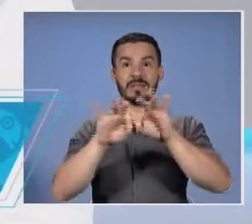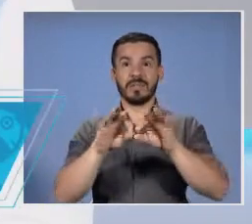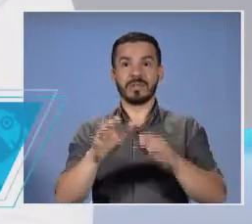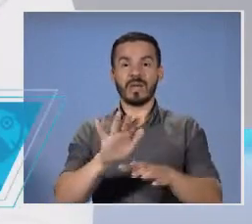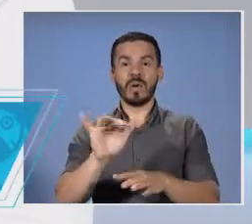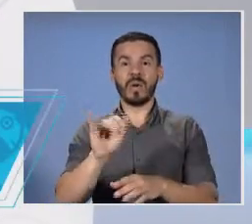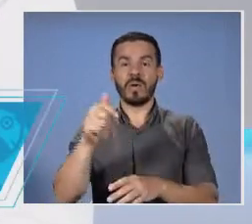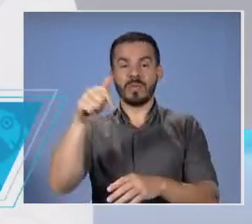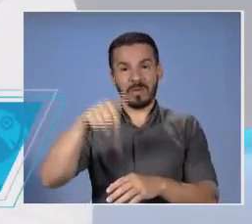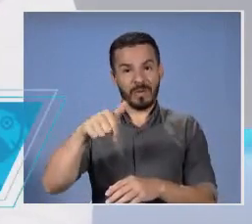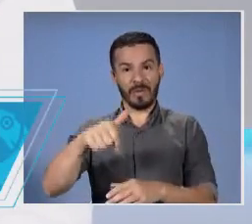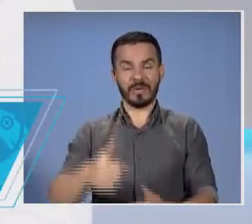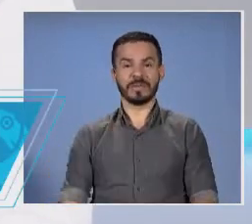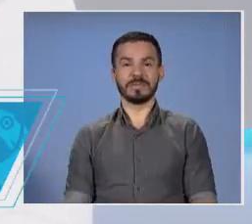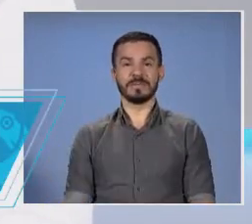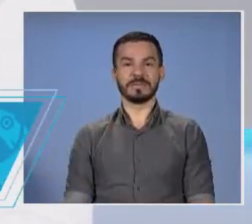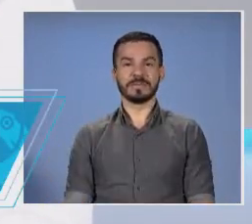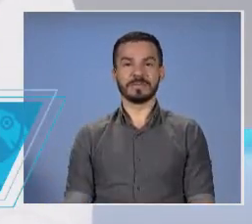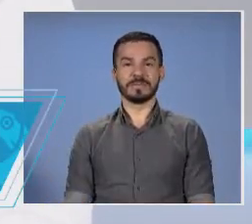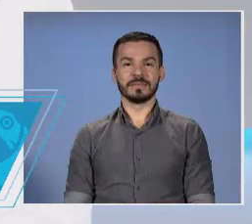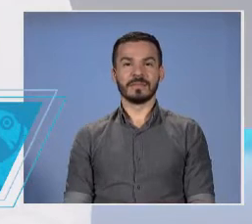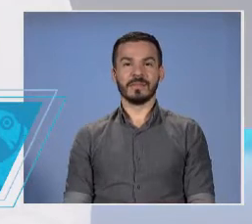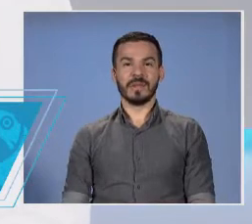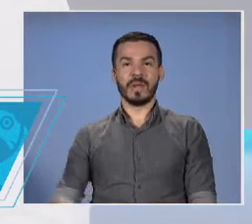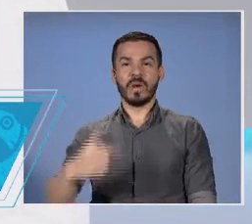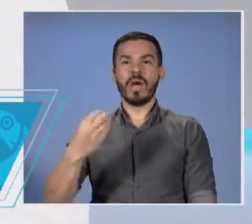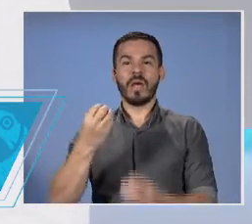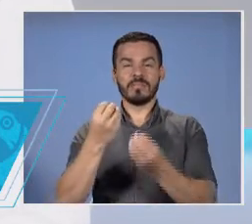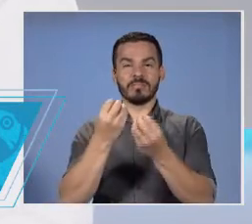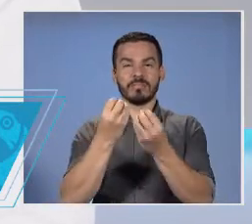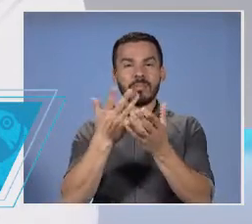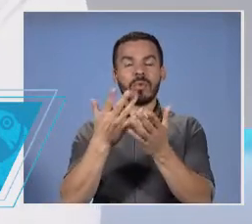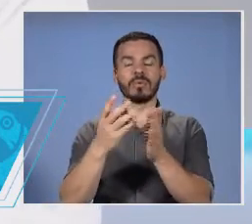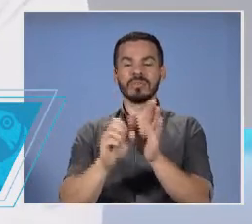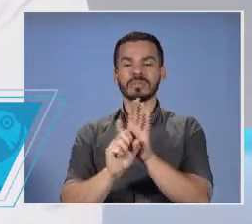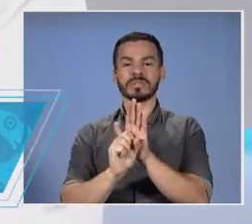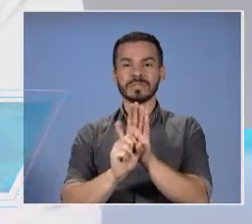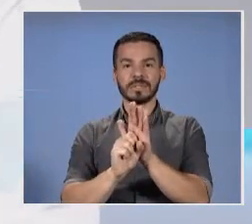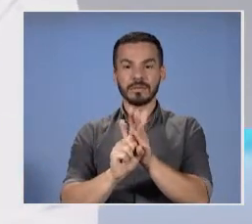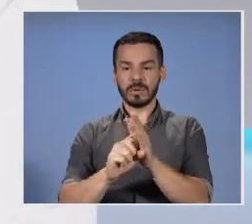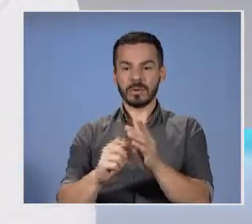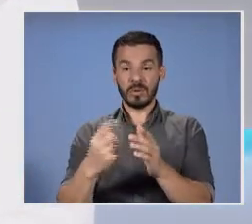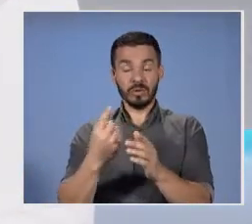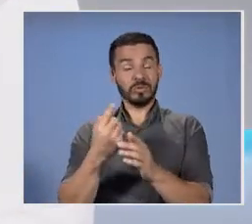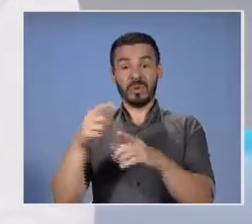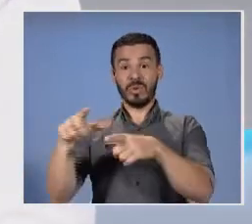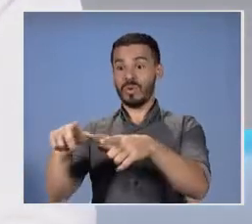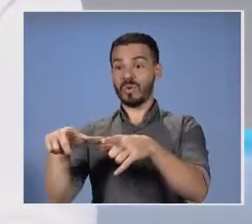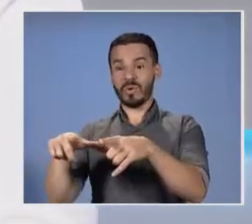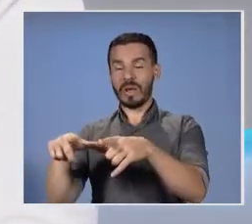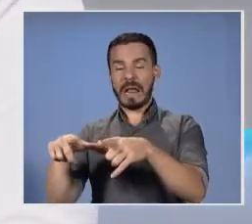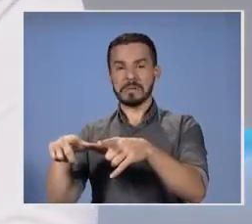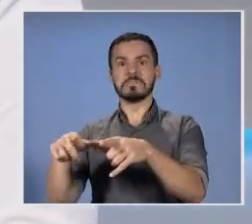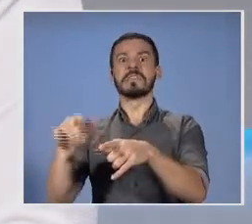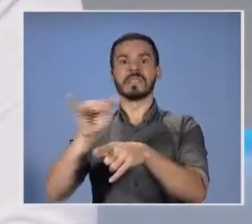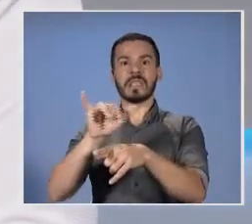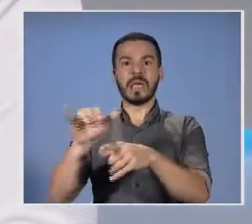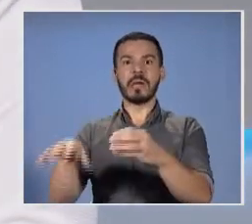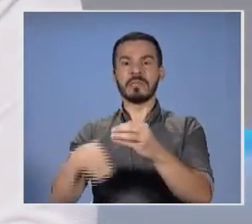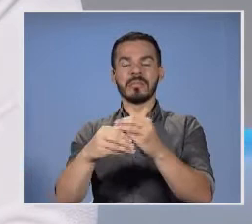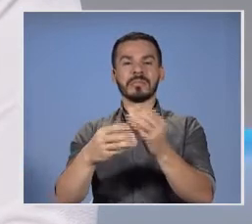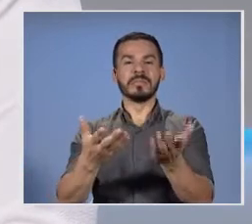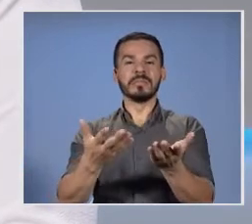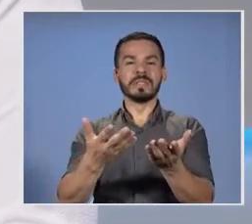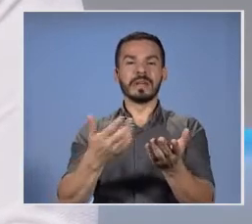nos convoca hoy. Hay mucho simbolismo, no solamente en el lugar, sino que también vamos a